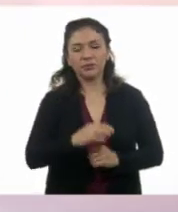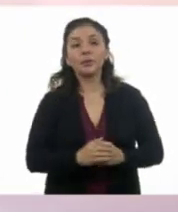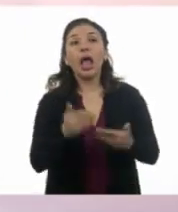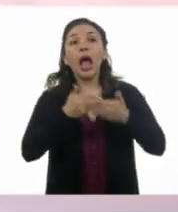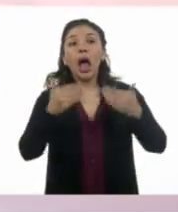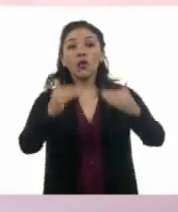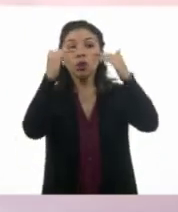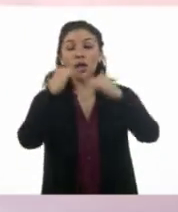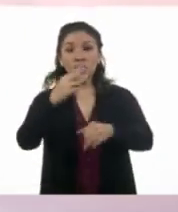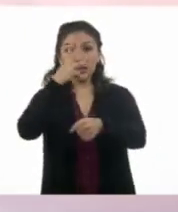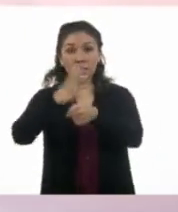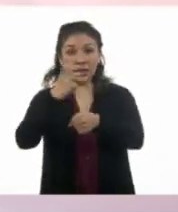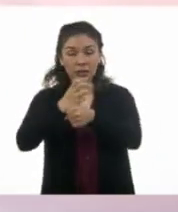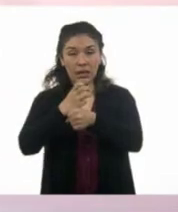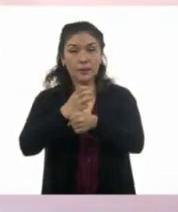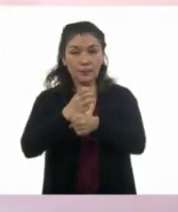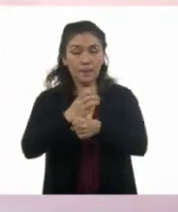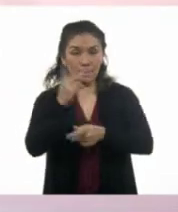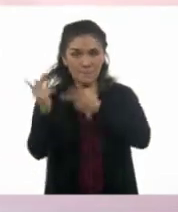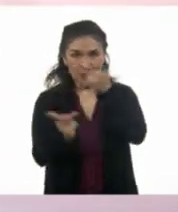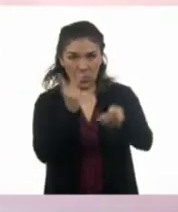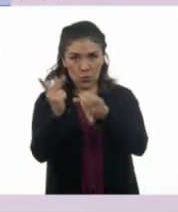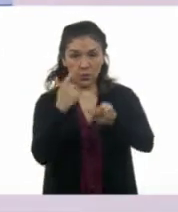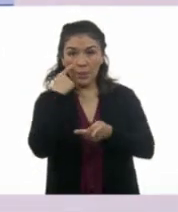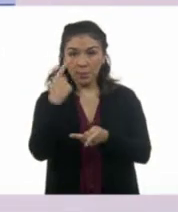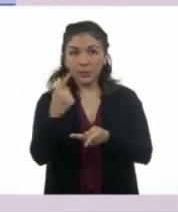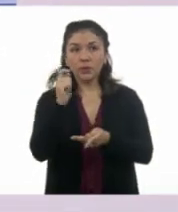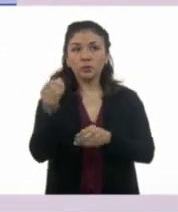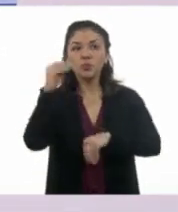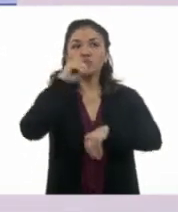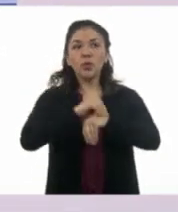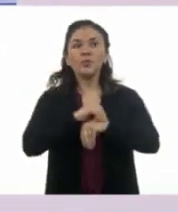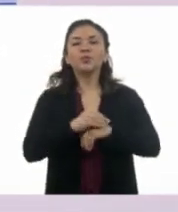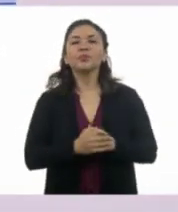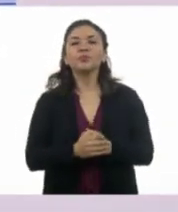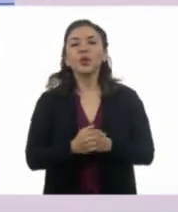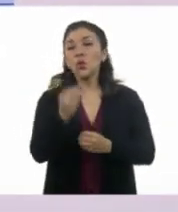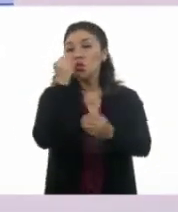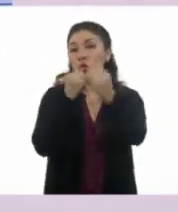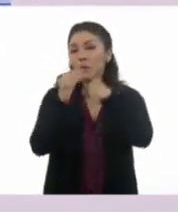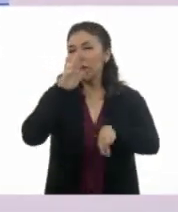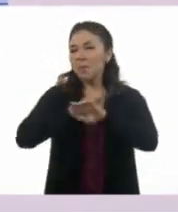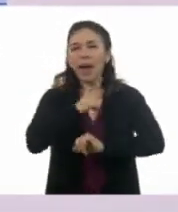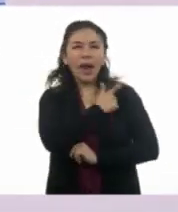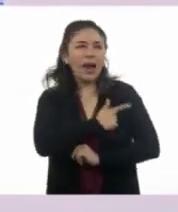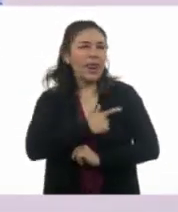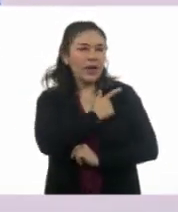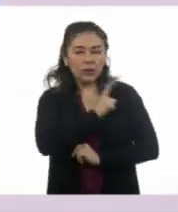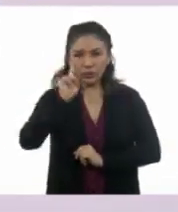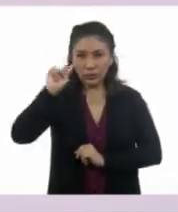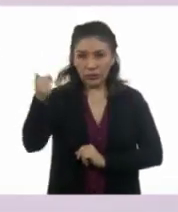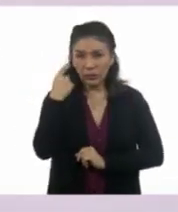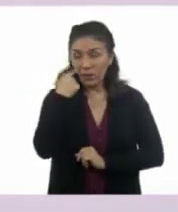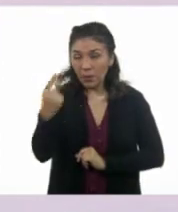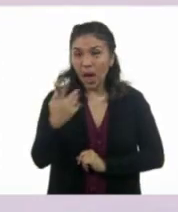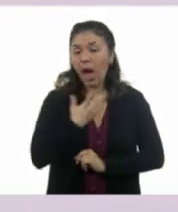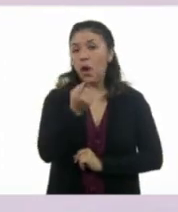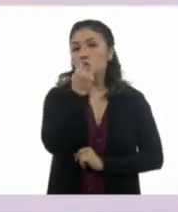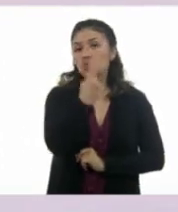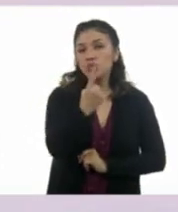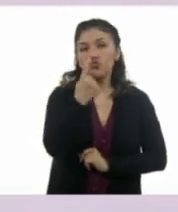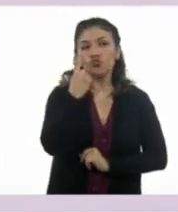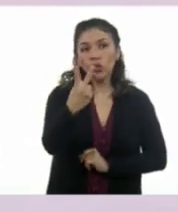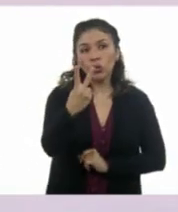vámonos a las respuestas de la pregunta tres. Vamos a contar. Mi comida favorita. Tenemos uno,